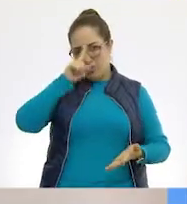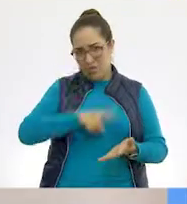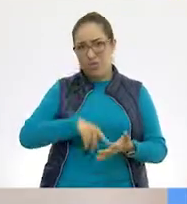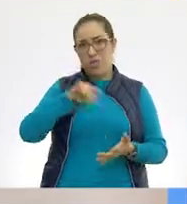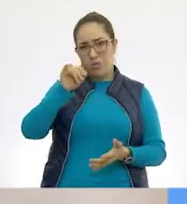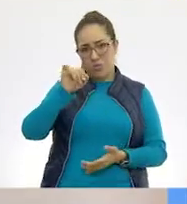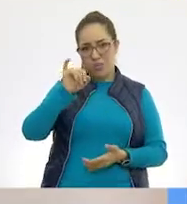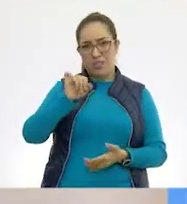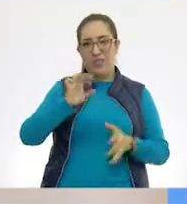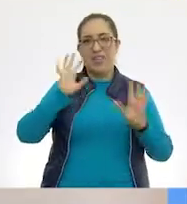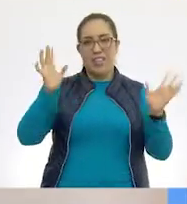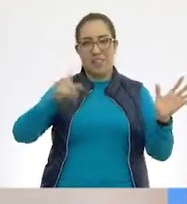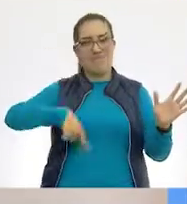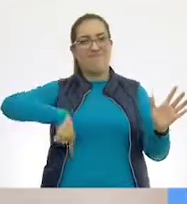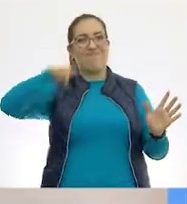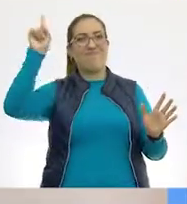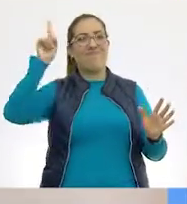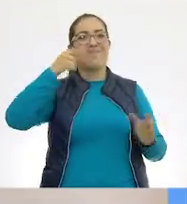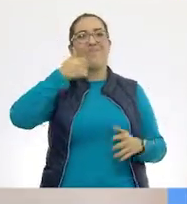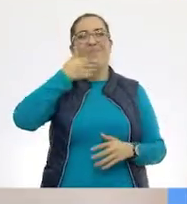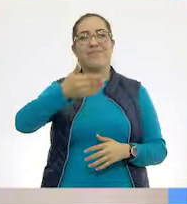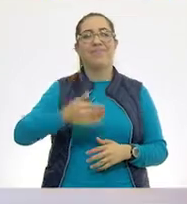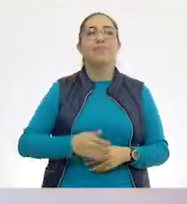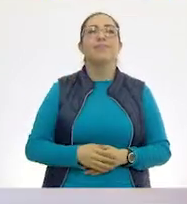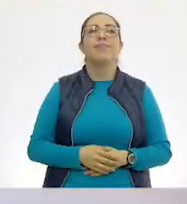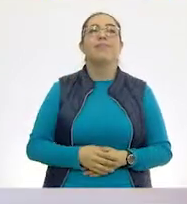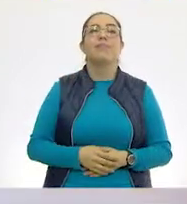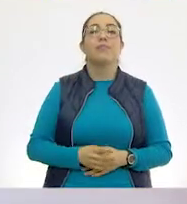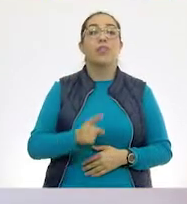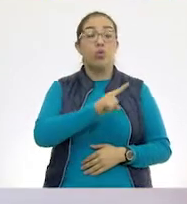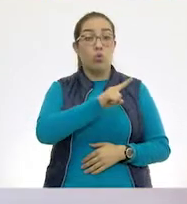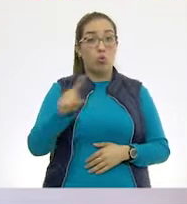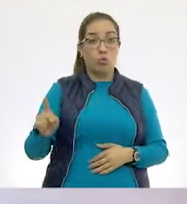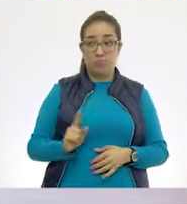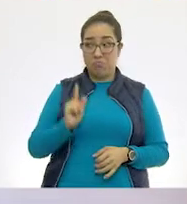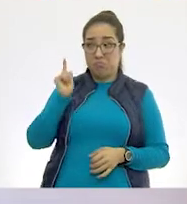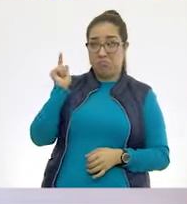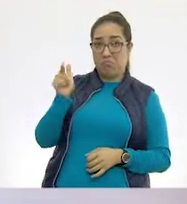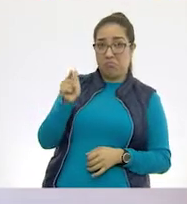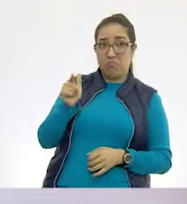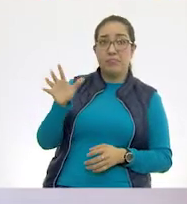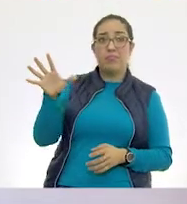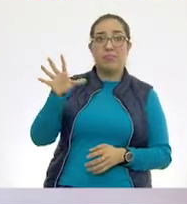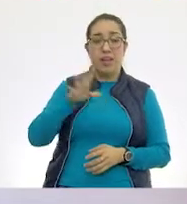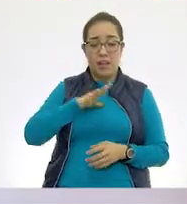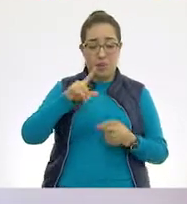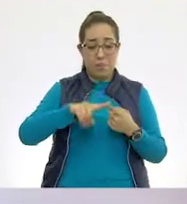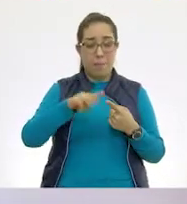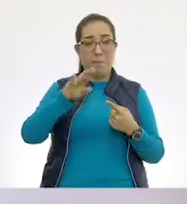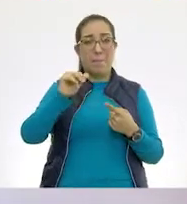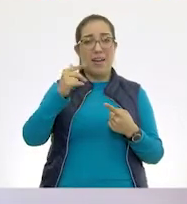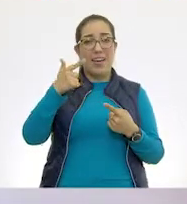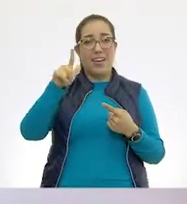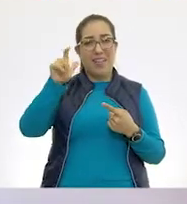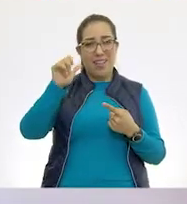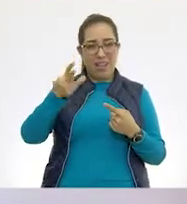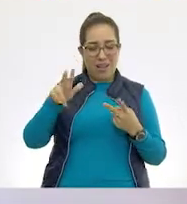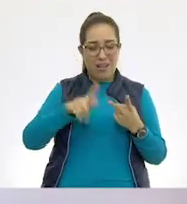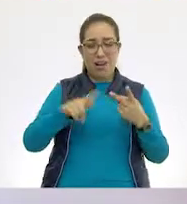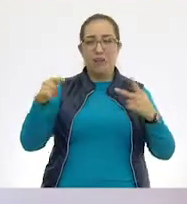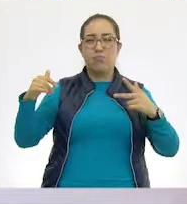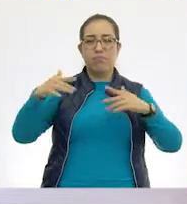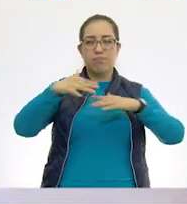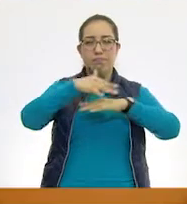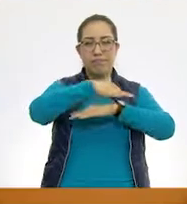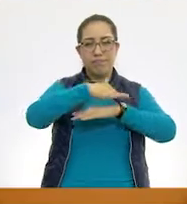Muy bien. Ya le puse la palomita. Muy bien. Entonces, si te das cuenta, ya tenemos ahí un manglar, el mar y